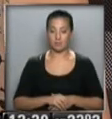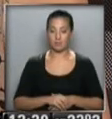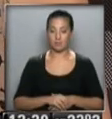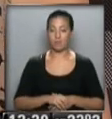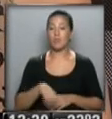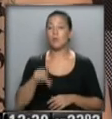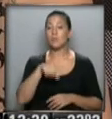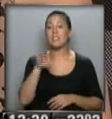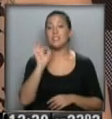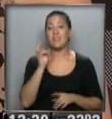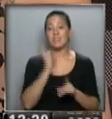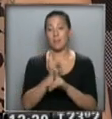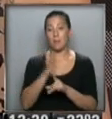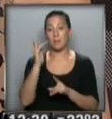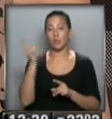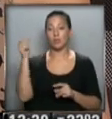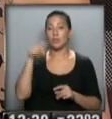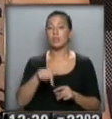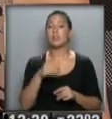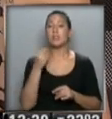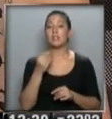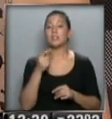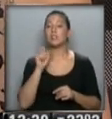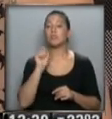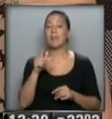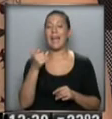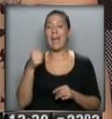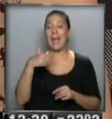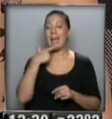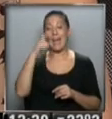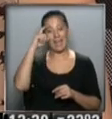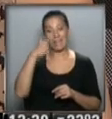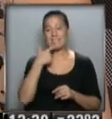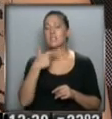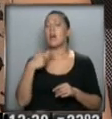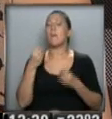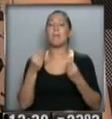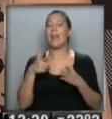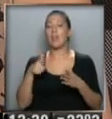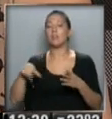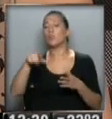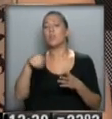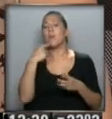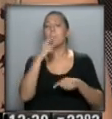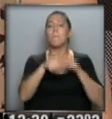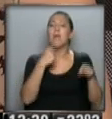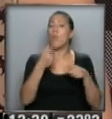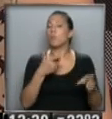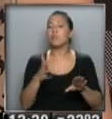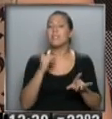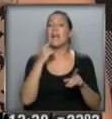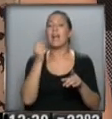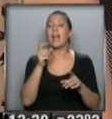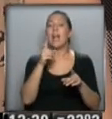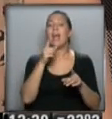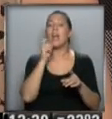Bueno, ustedes saben que todos los miércoles tenemos aquí un espacio de ANSES para que ustedes puedan hacer todas las preguntas, las que quieran, nos escriban a consultas arroba